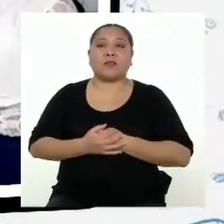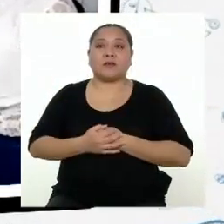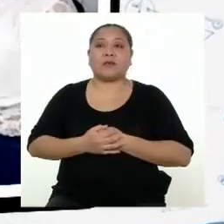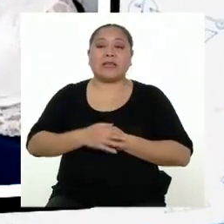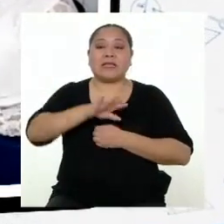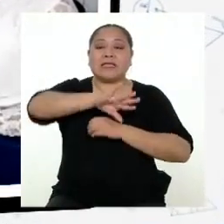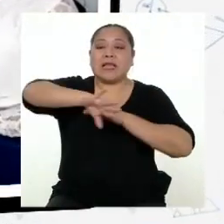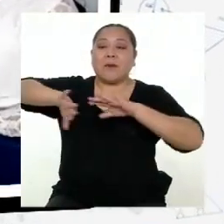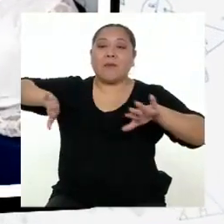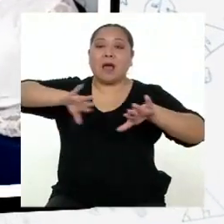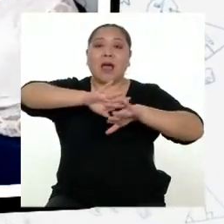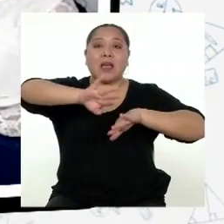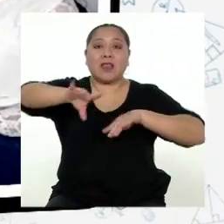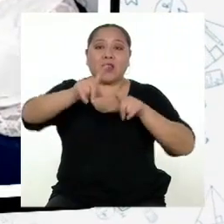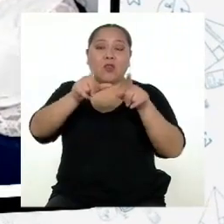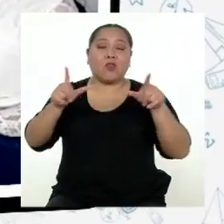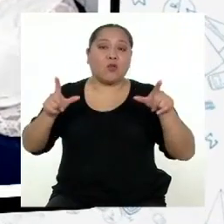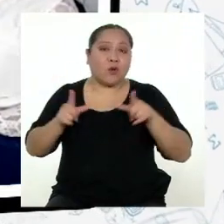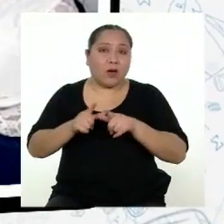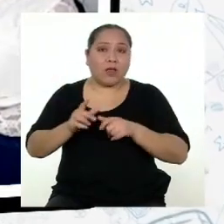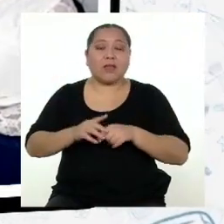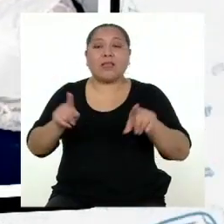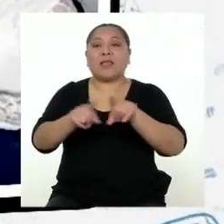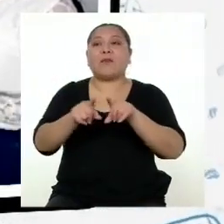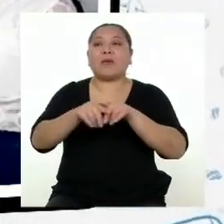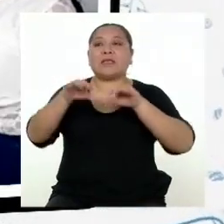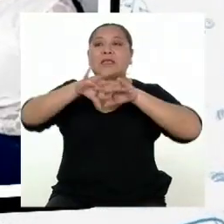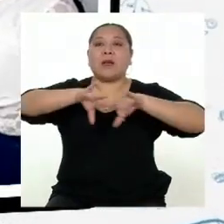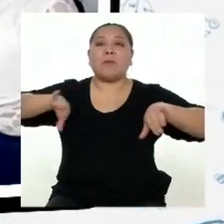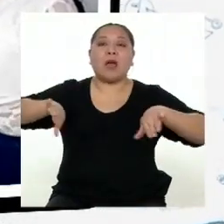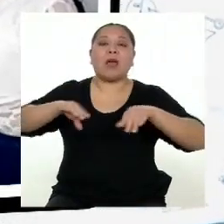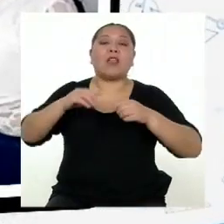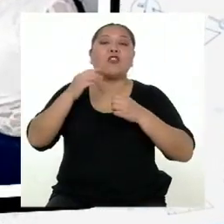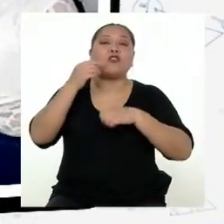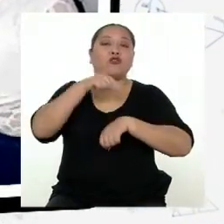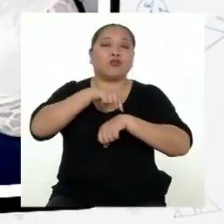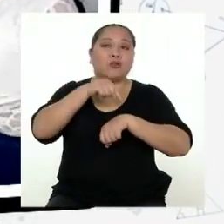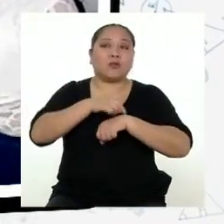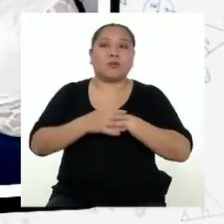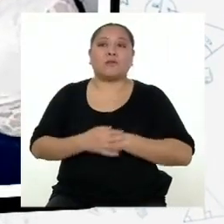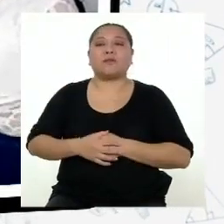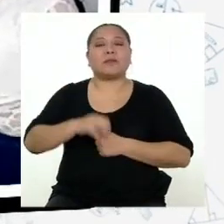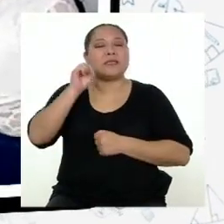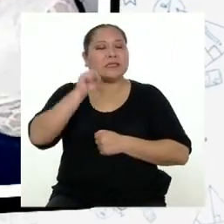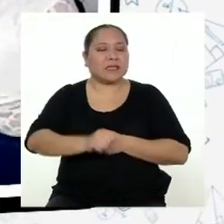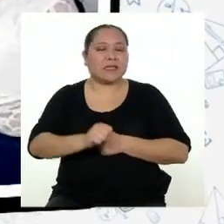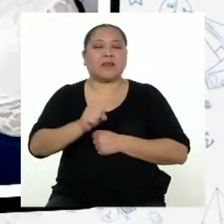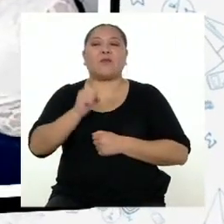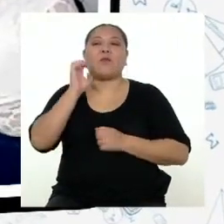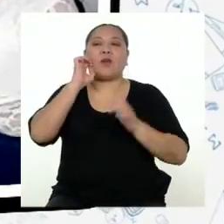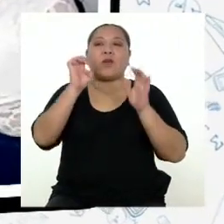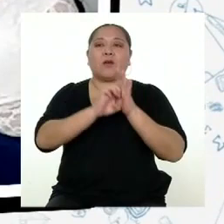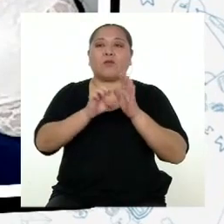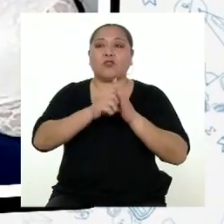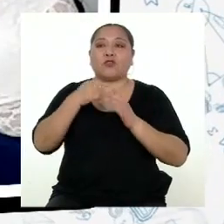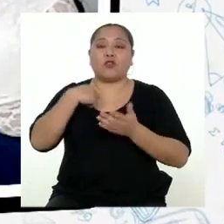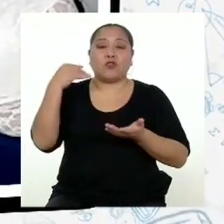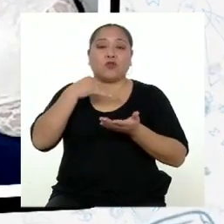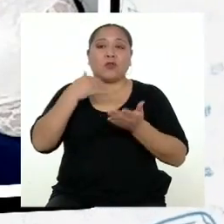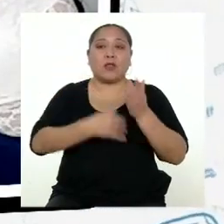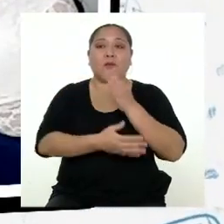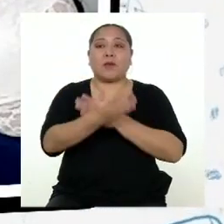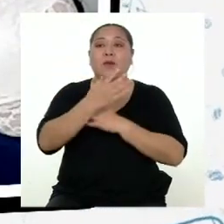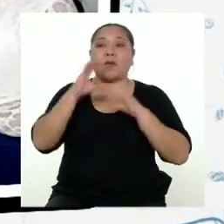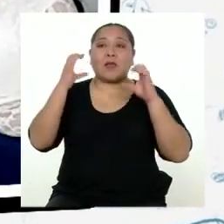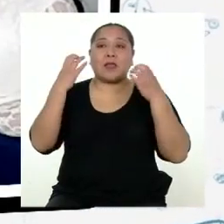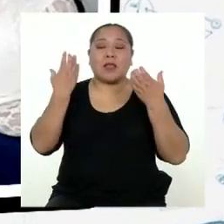Separen los espacios y también separen los tiempos. Sí, por ejemplo, yo estoy en la mañana en mis clases